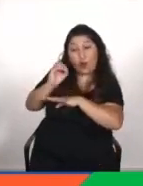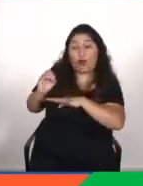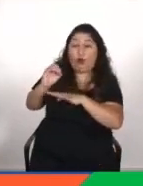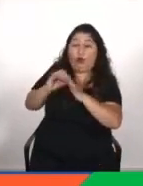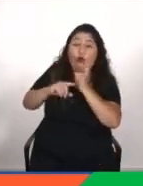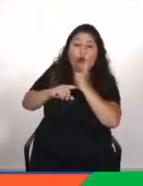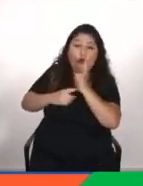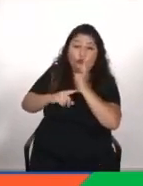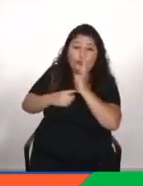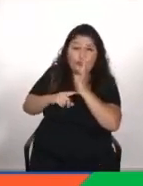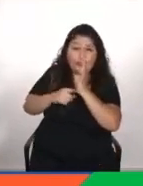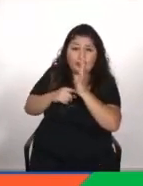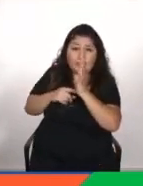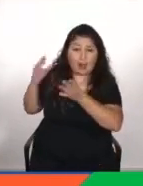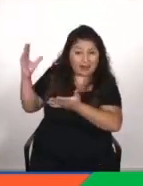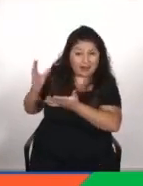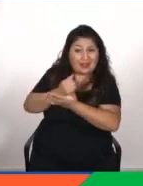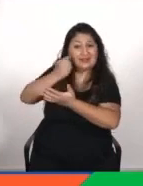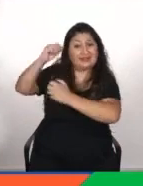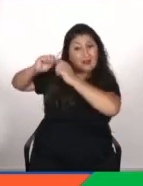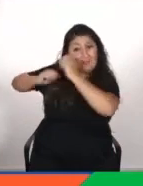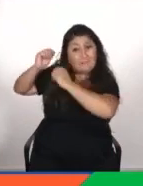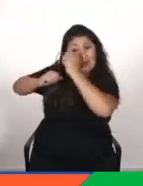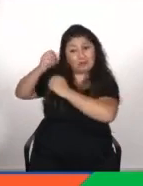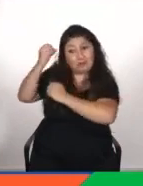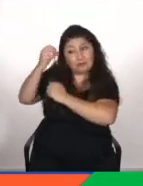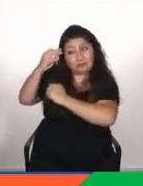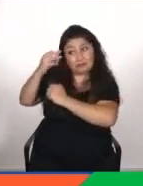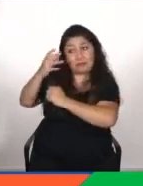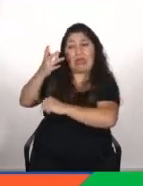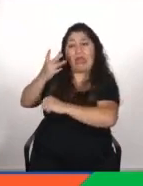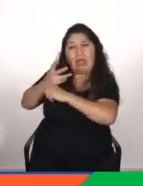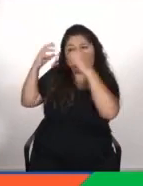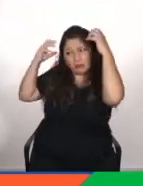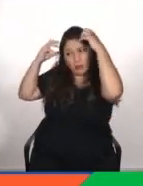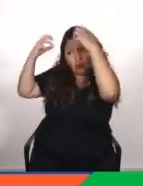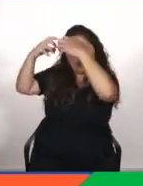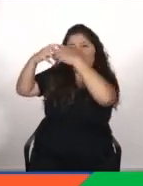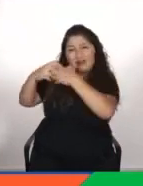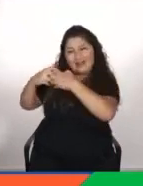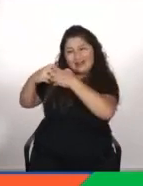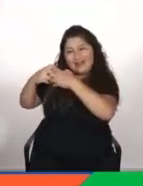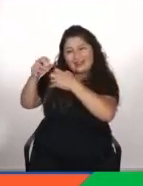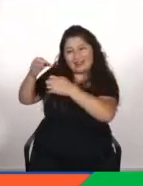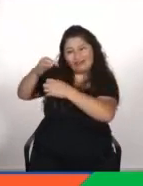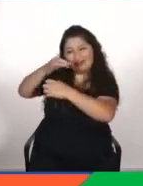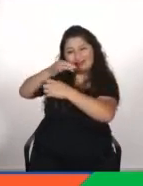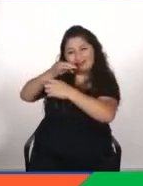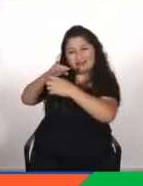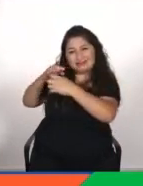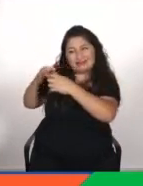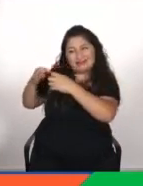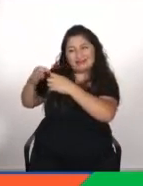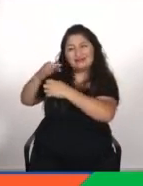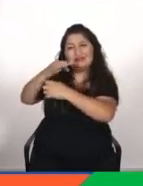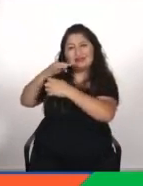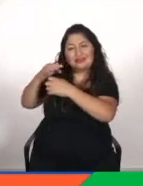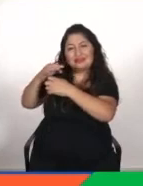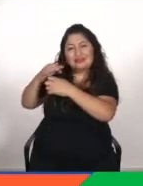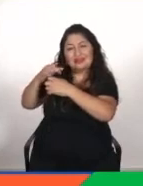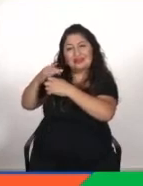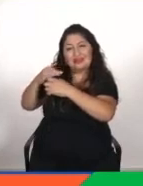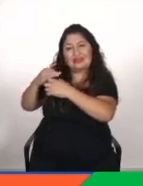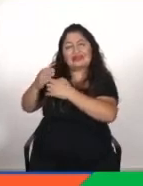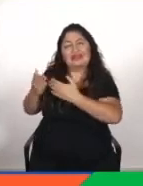para lograr machine learning tenemos a las redes neuronales en el fondo tenemos una serie de unidades y eso es lo que